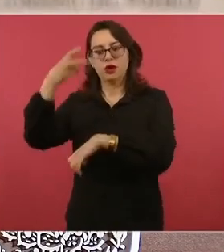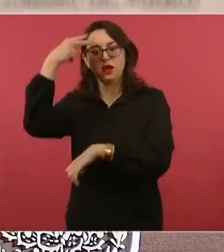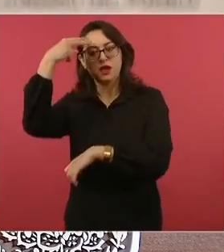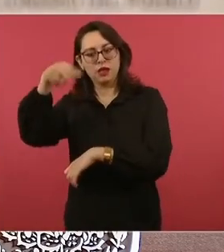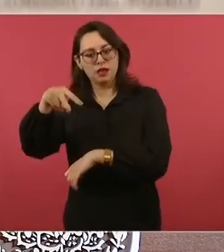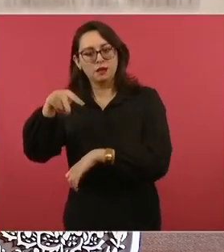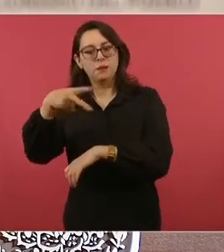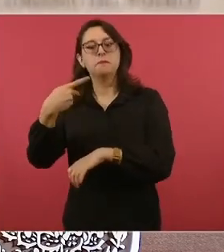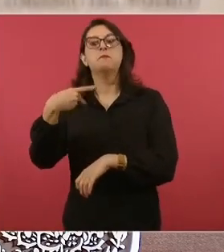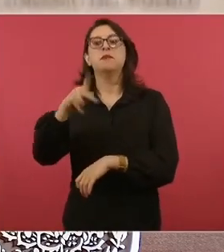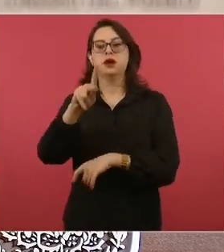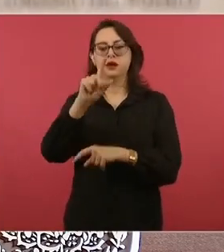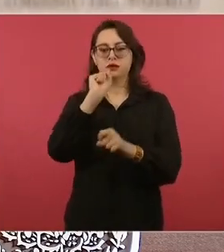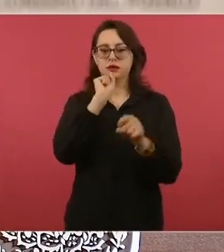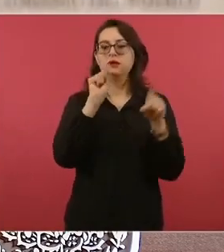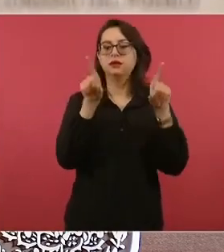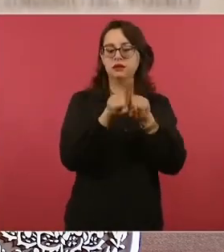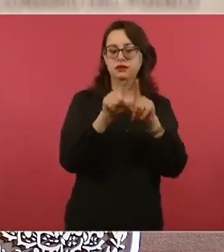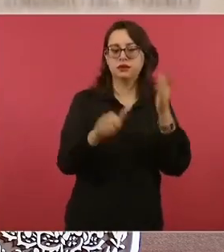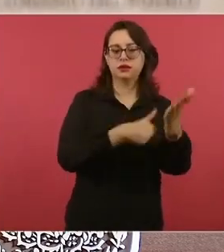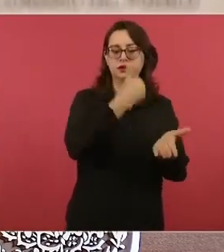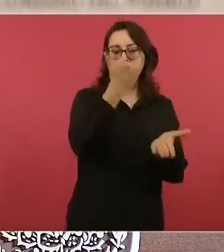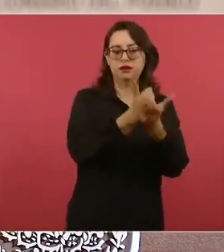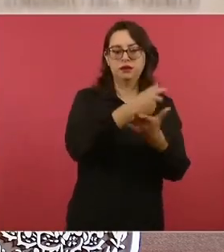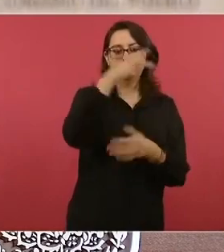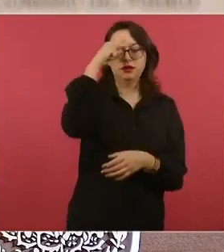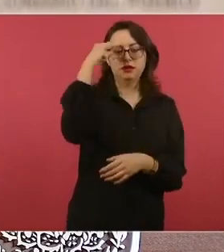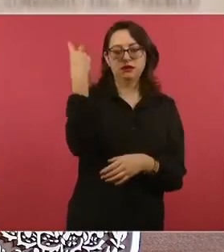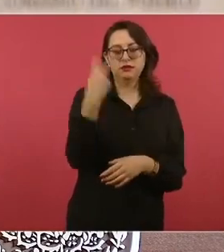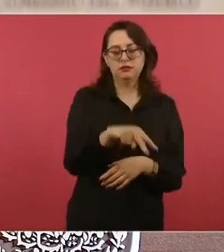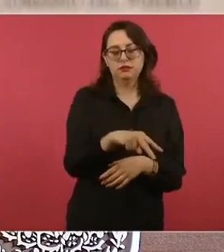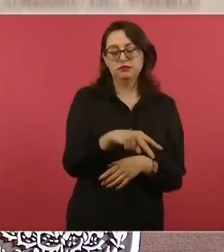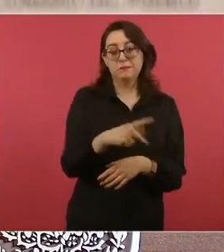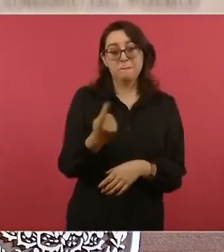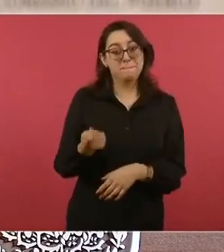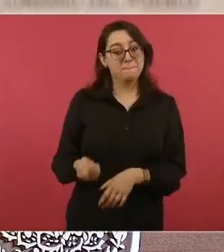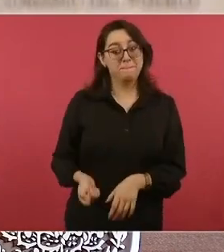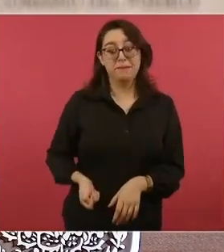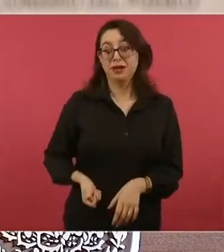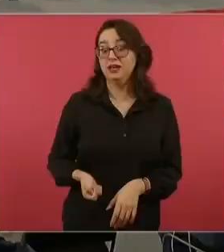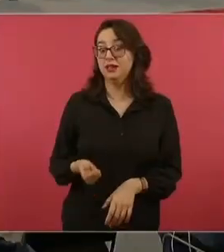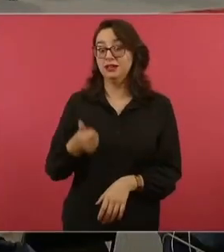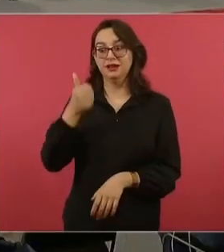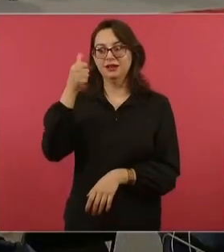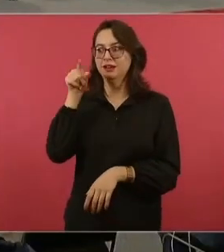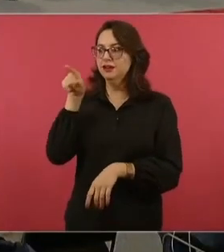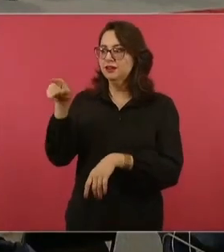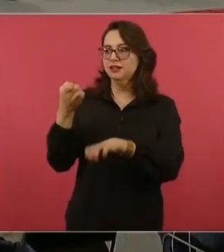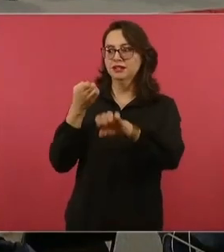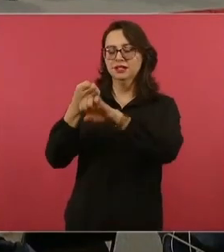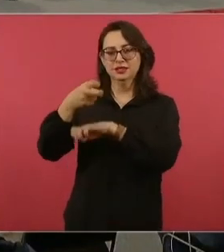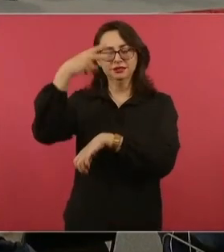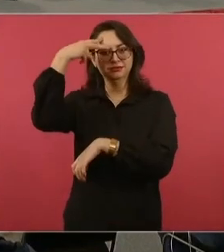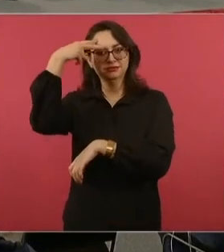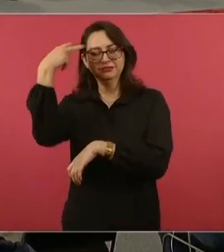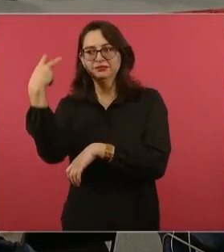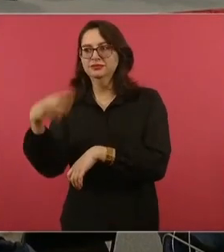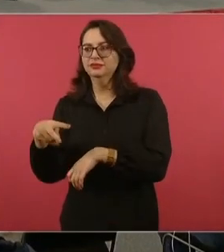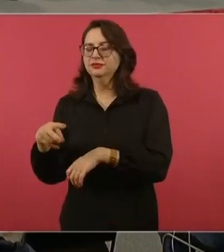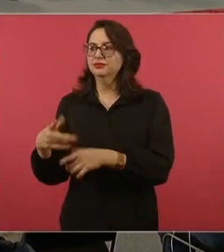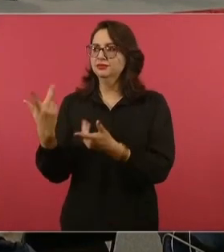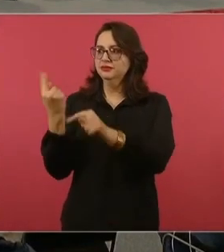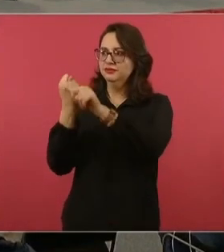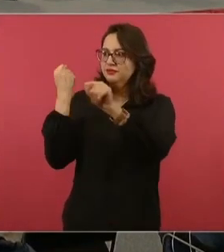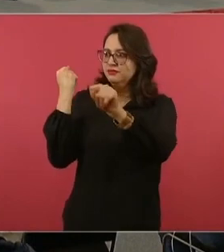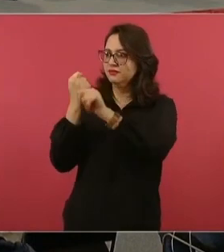México y se consolidará en nuestra entidad como una plataforma logística fuerte, eficiente,